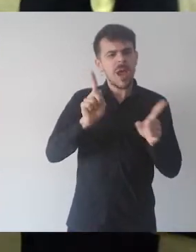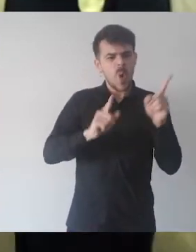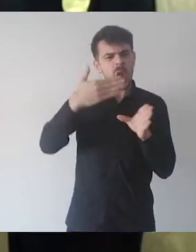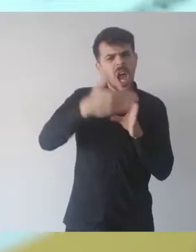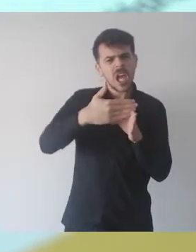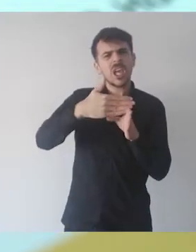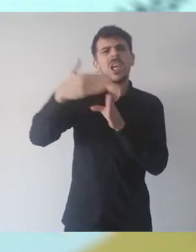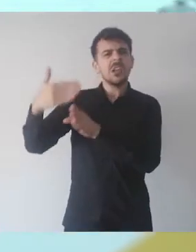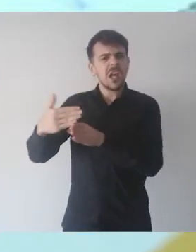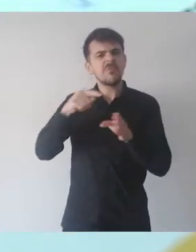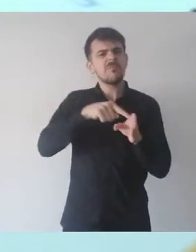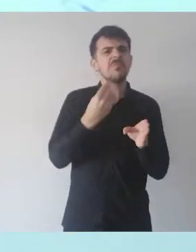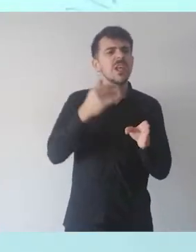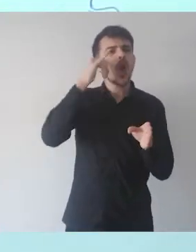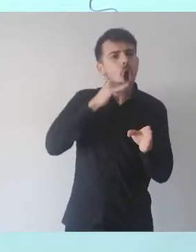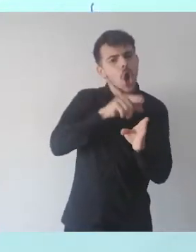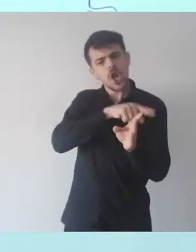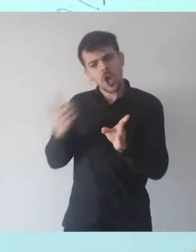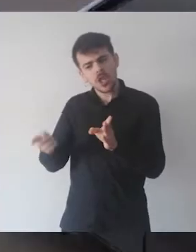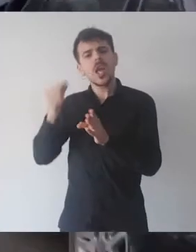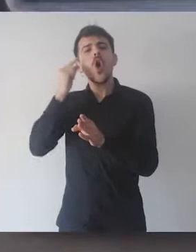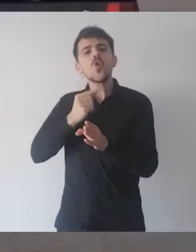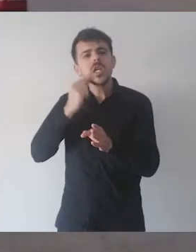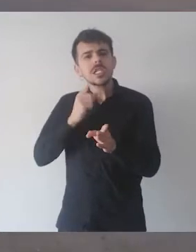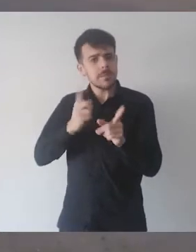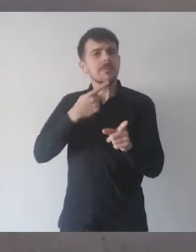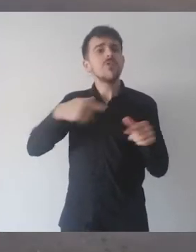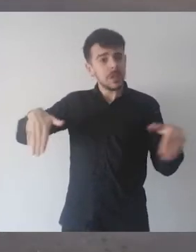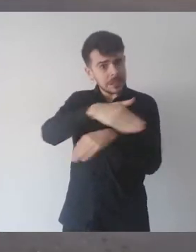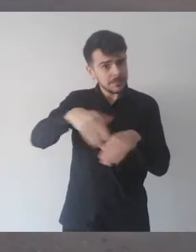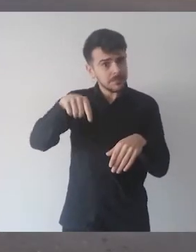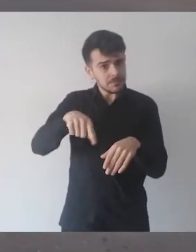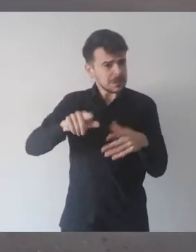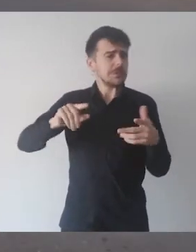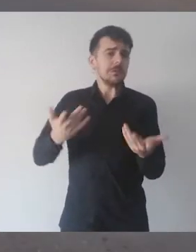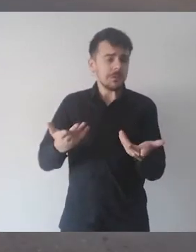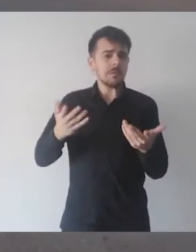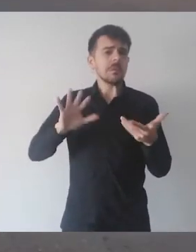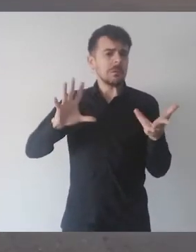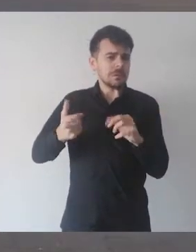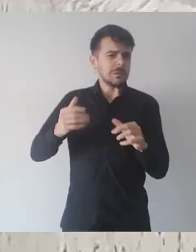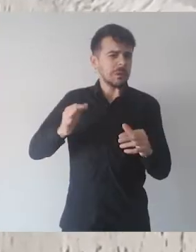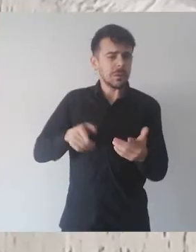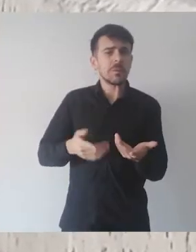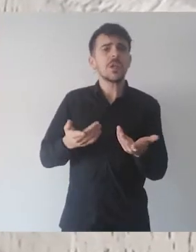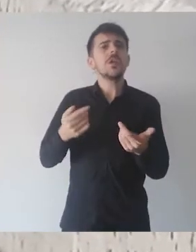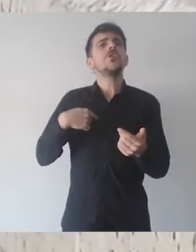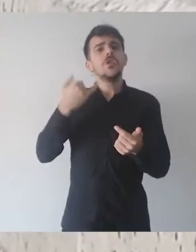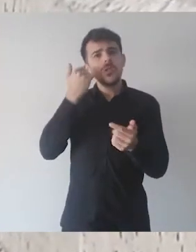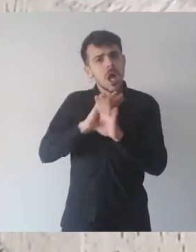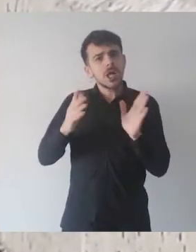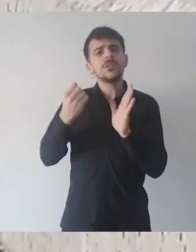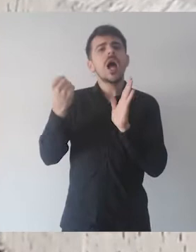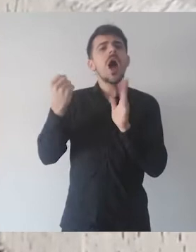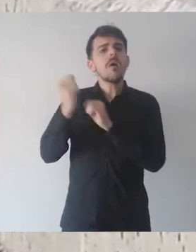son las de Ramírez y Colón y Ramírez y Urquiza. Hubo cinco empresas que presentaron sus propuestas. Esta es una obra